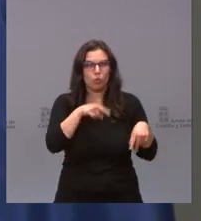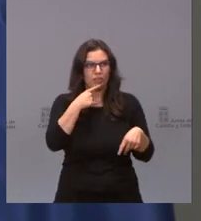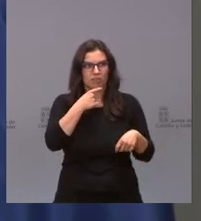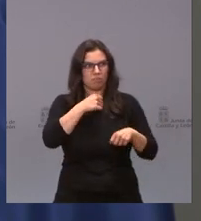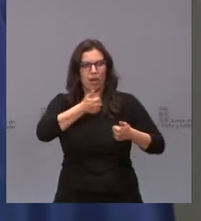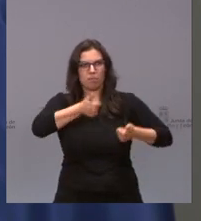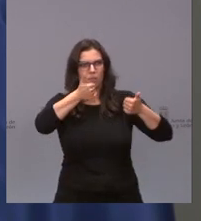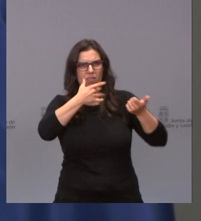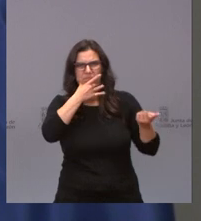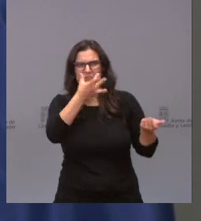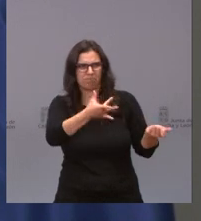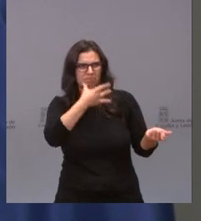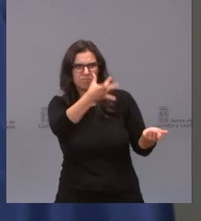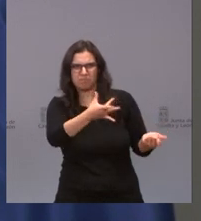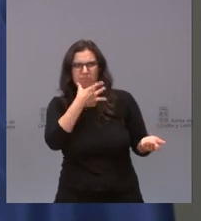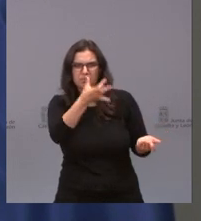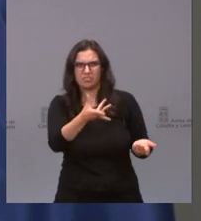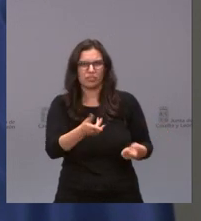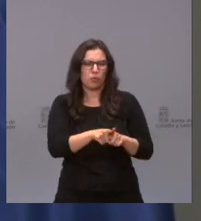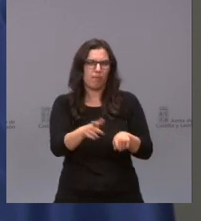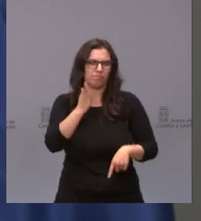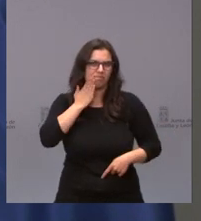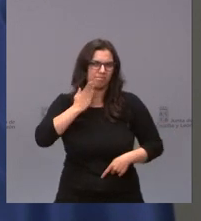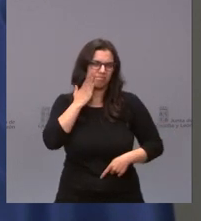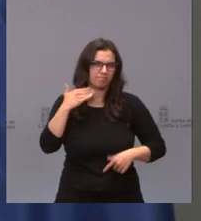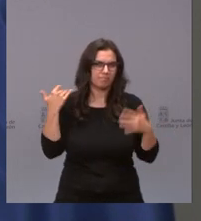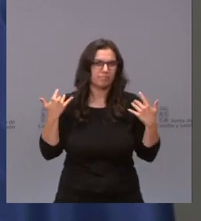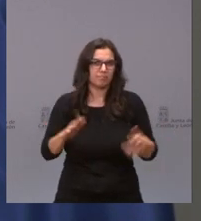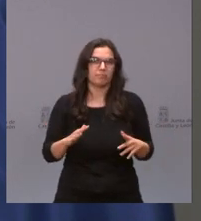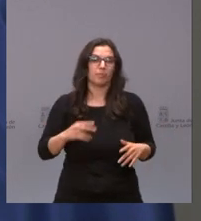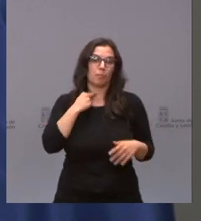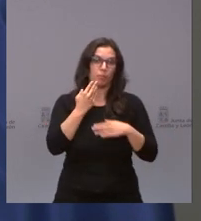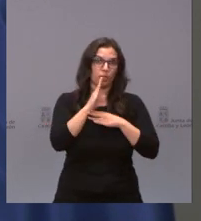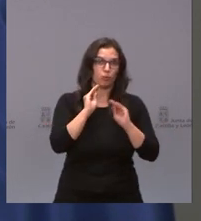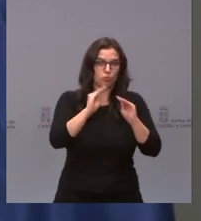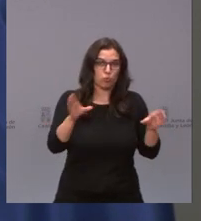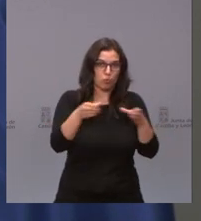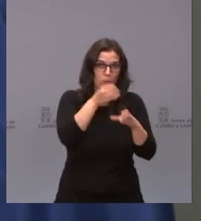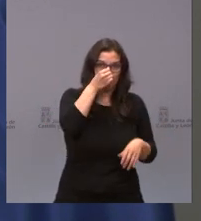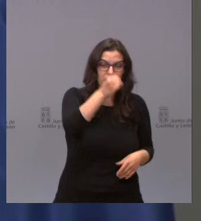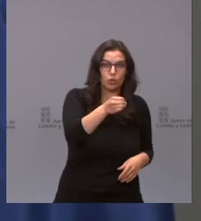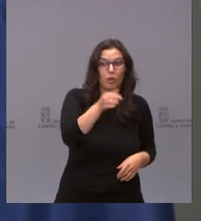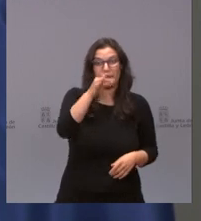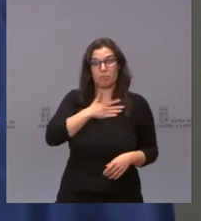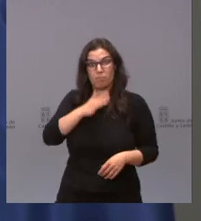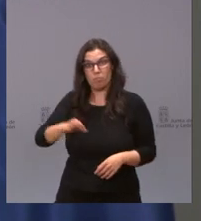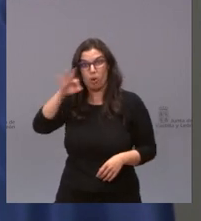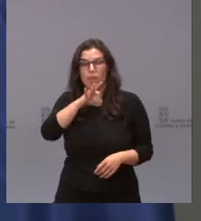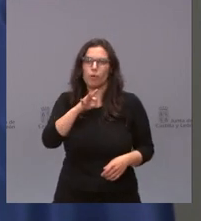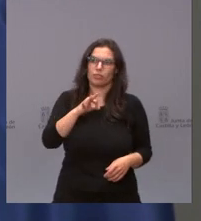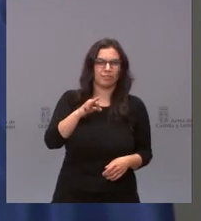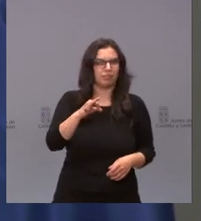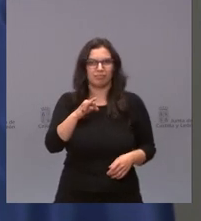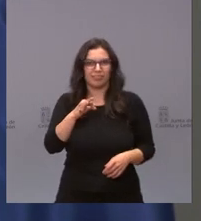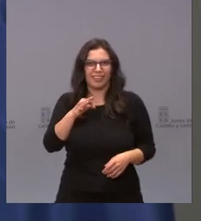casi estratosféricos. O sea, la cara dura de los portavoces del Partido Socialista y de Podemos en esta comunidad está alcanzando límites